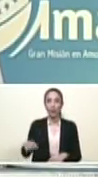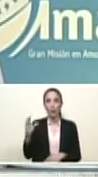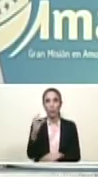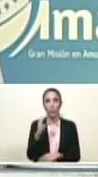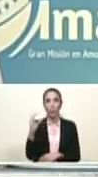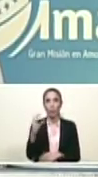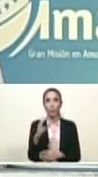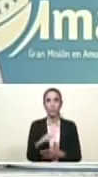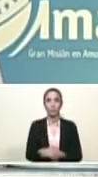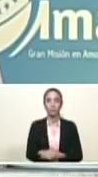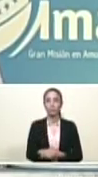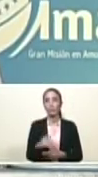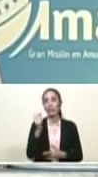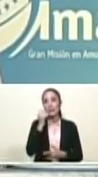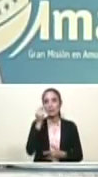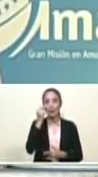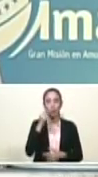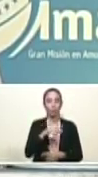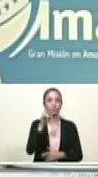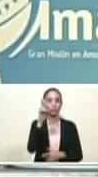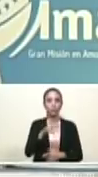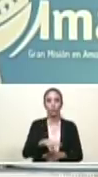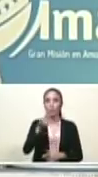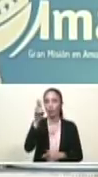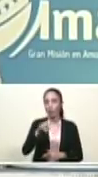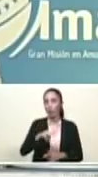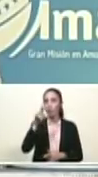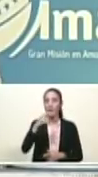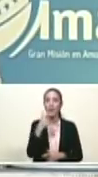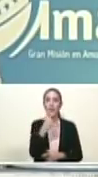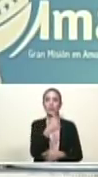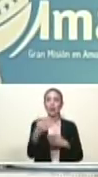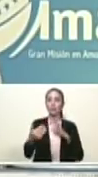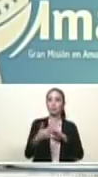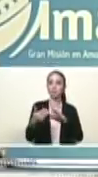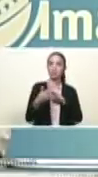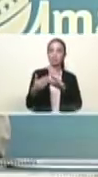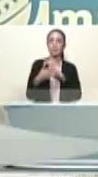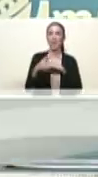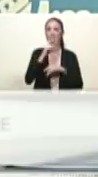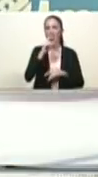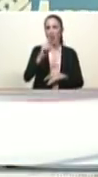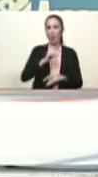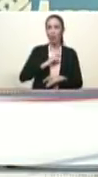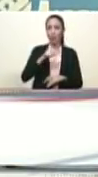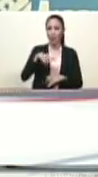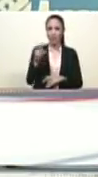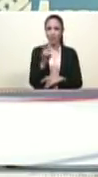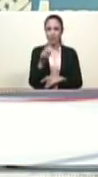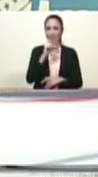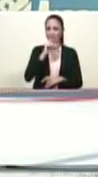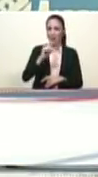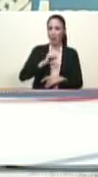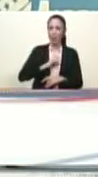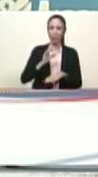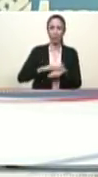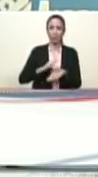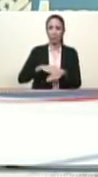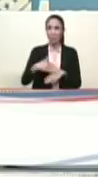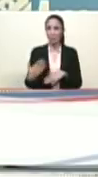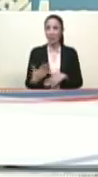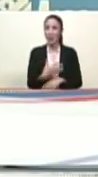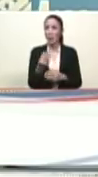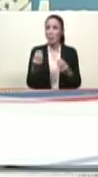Santos, todos los días, sale a mal hablar de Venezuela, porque odia a Venezuela. Santos odia a Venezuela. Y cómo ha